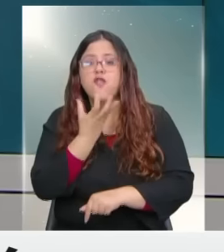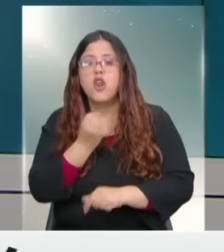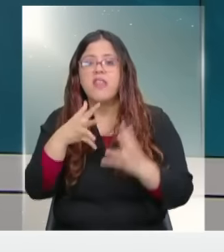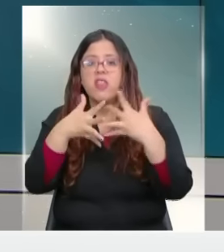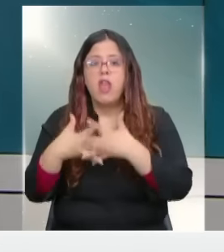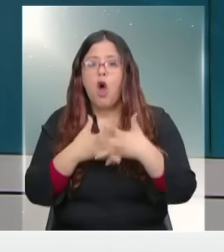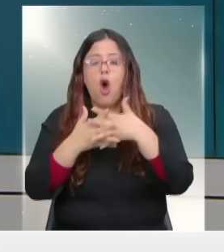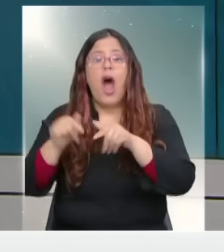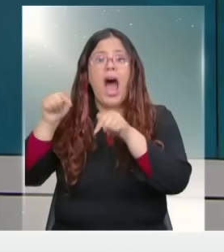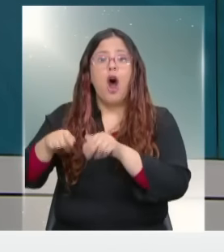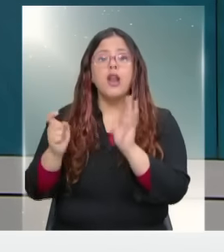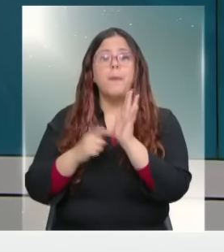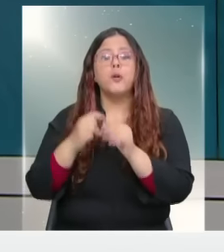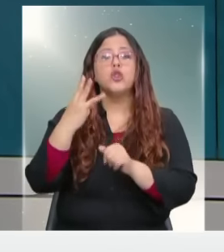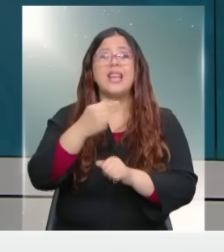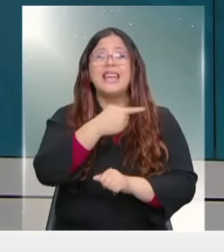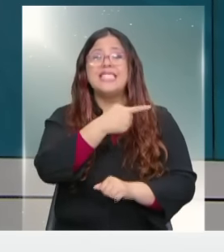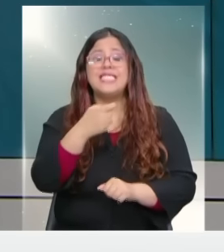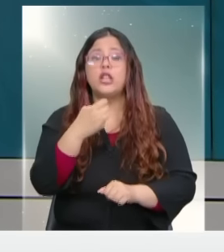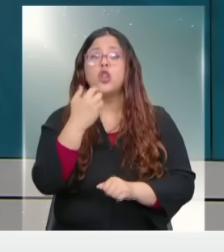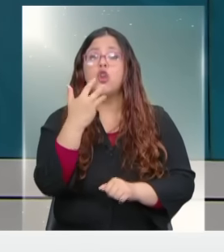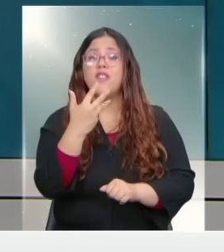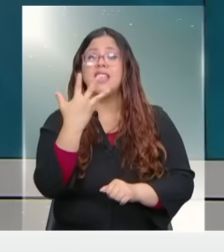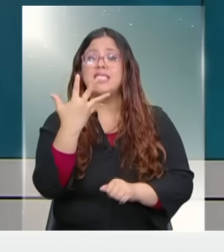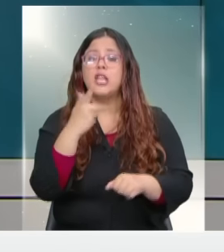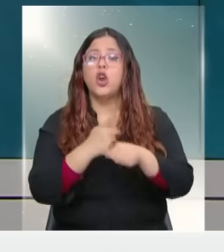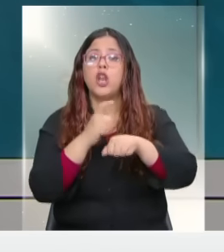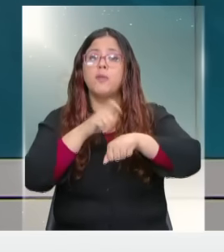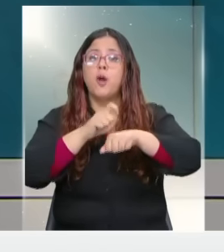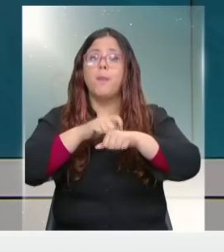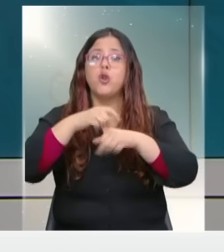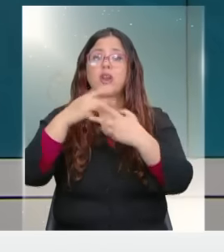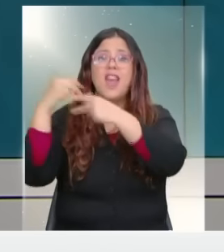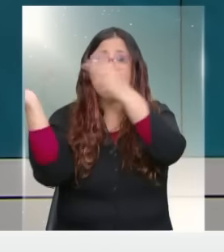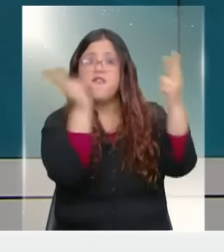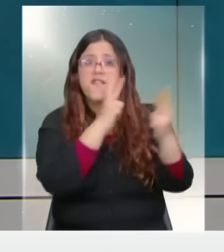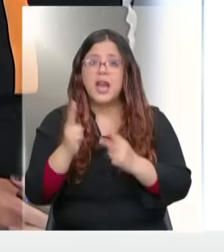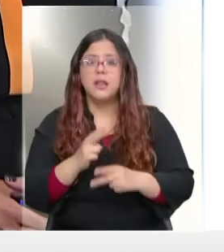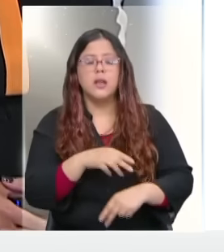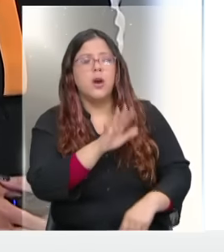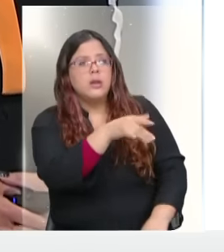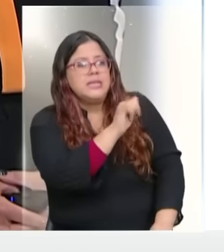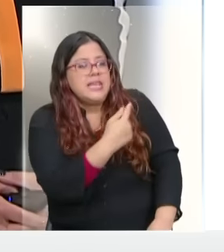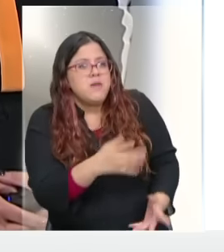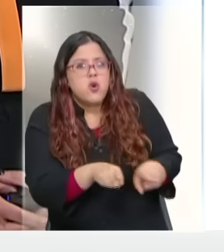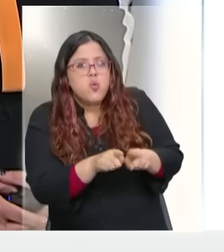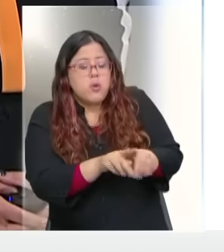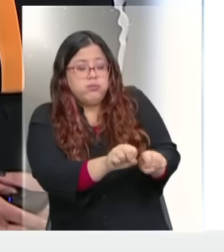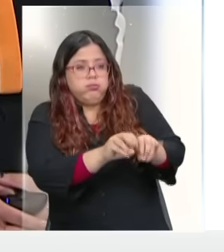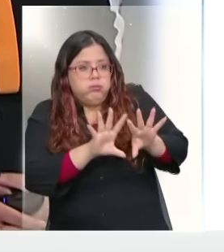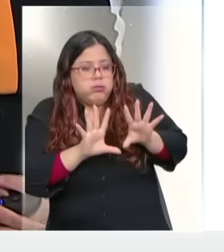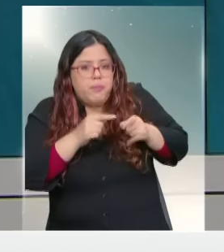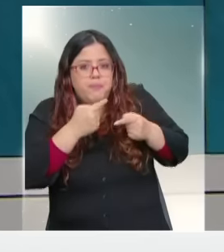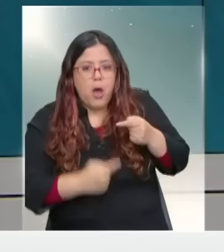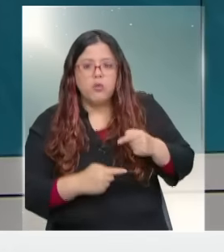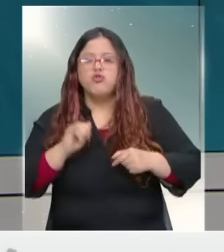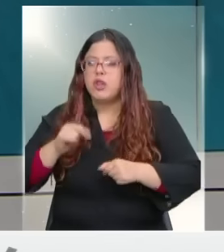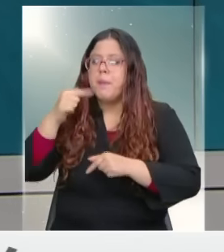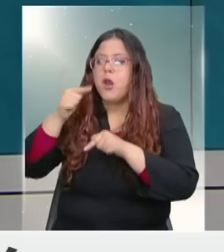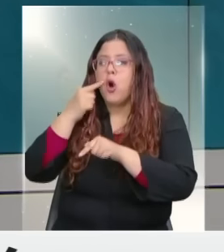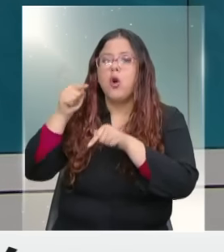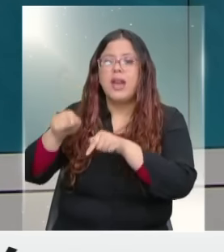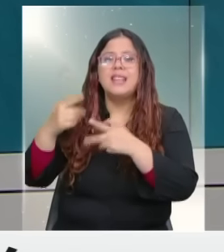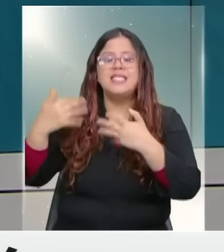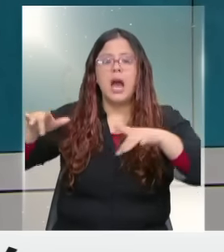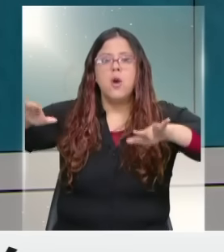categoría 3, viento de 195 kilómetros por hora. Claro, que sigue siendo muy impactante, ¿no? Muy impactante. El tema es que ya agitó